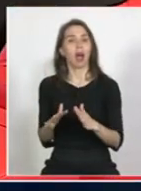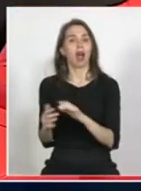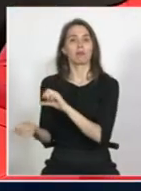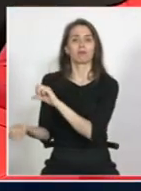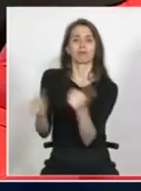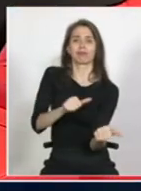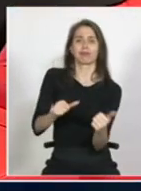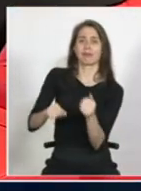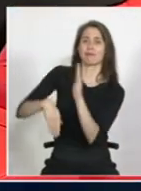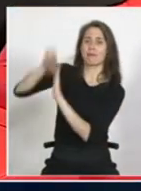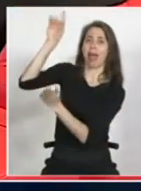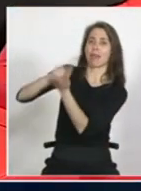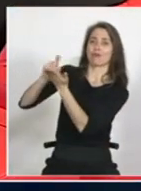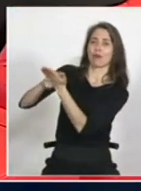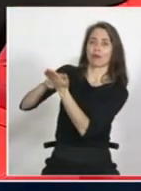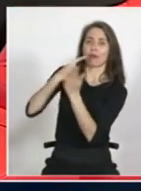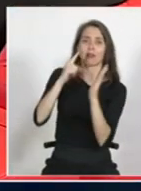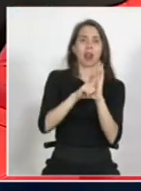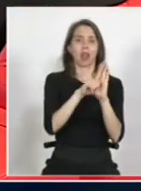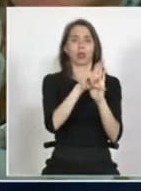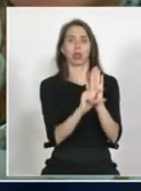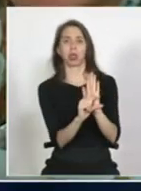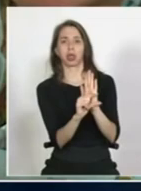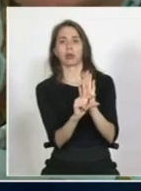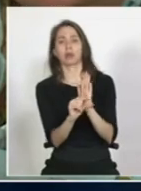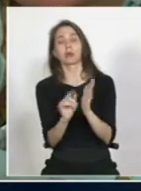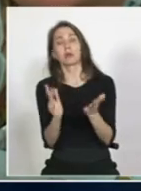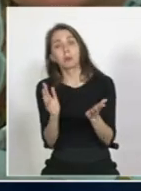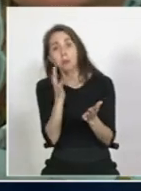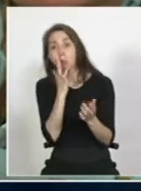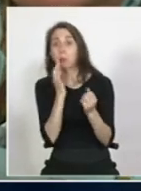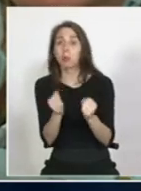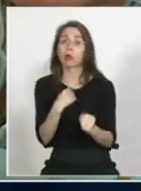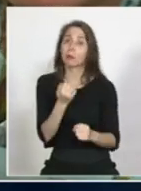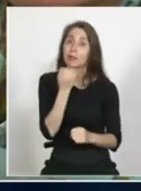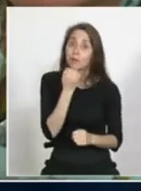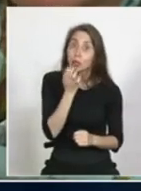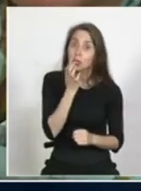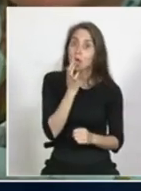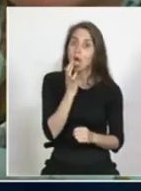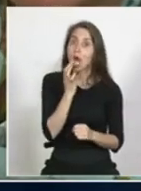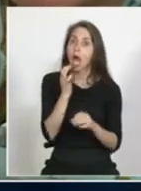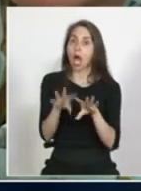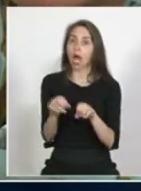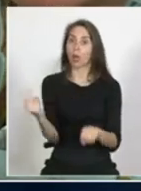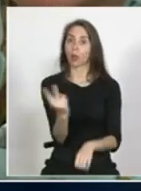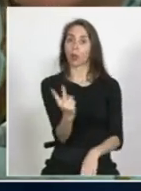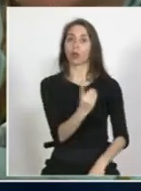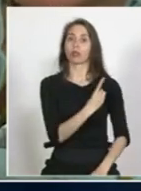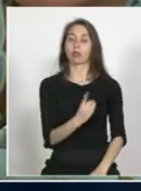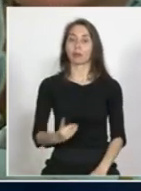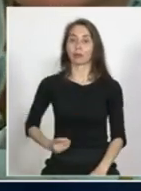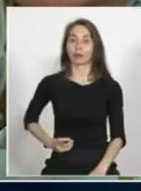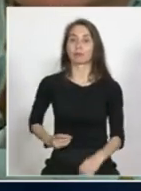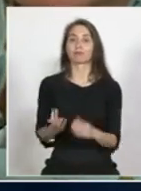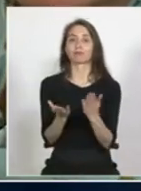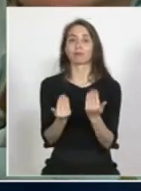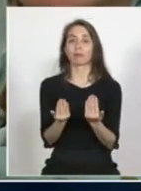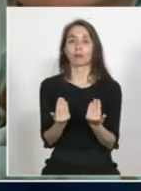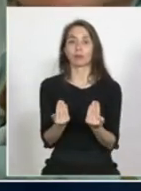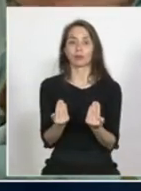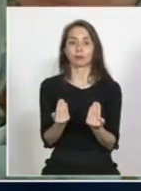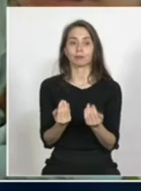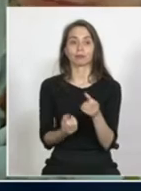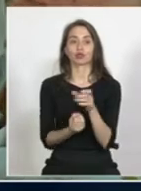entiendo puede que me equivoque y lo otro concuerdo con ambos diputados respecto de la necesidad de